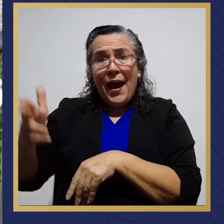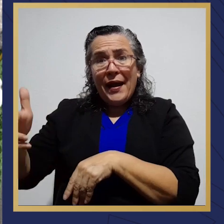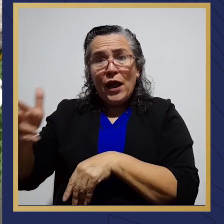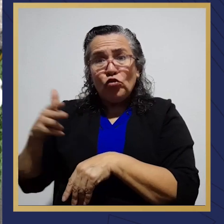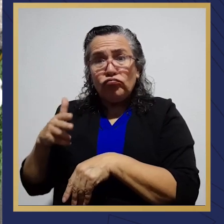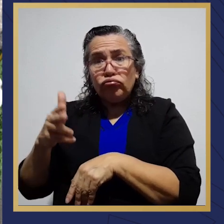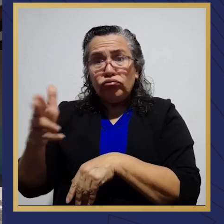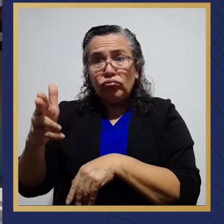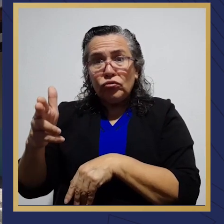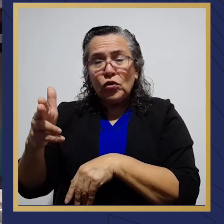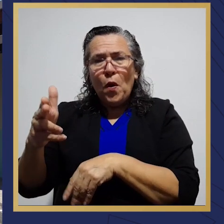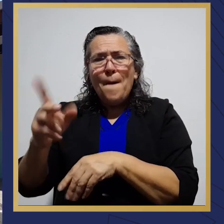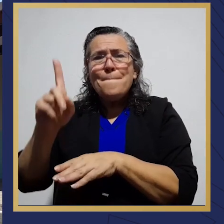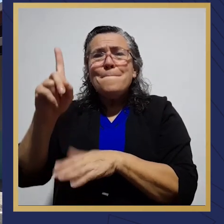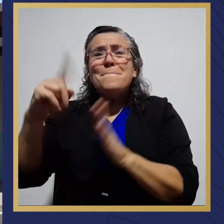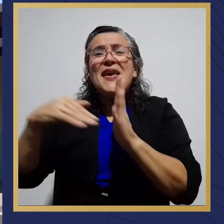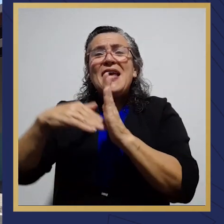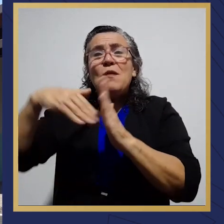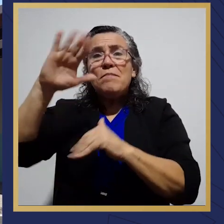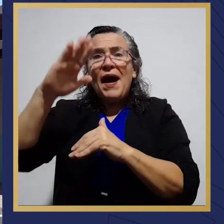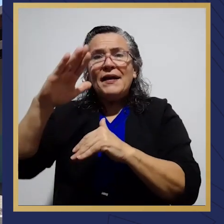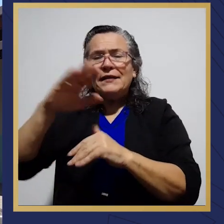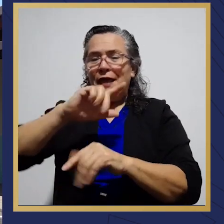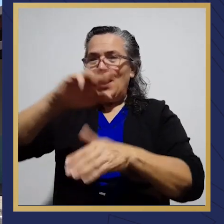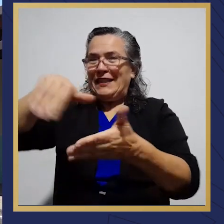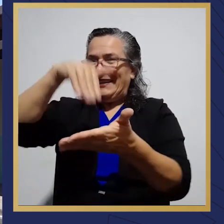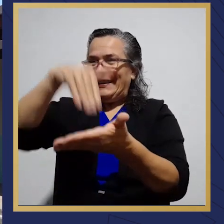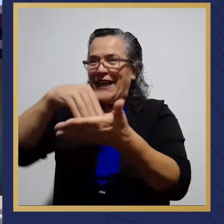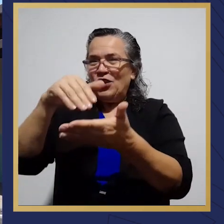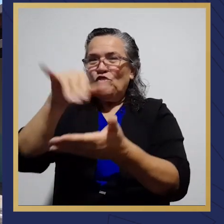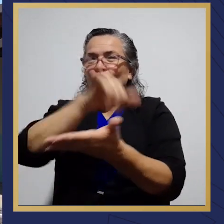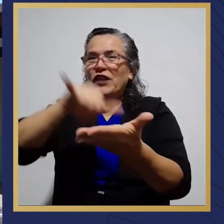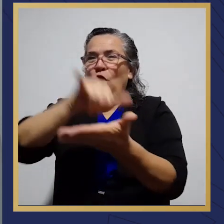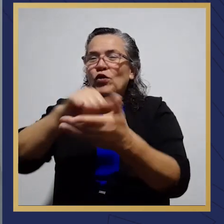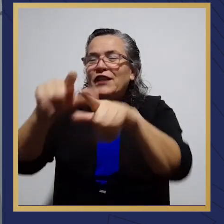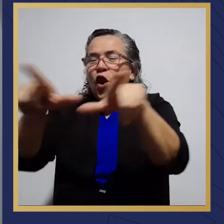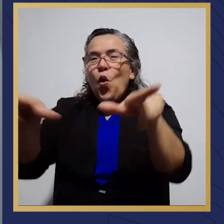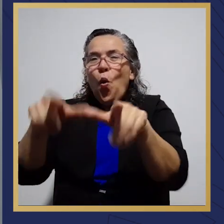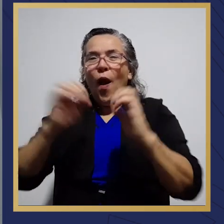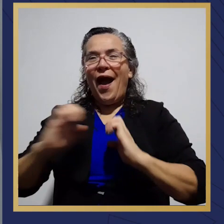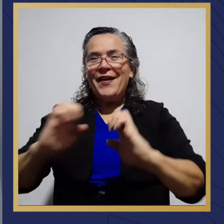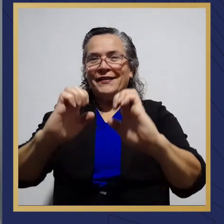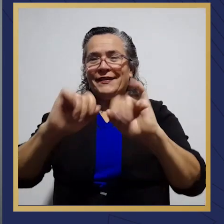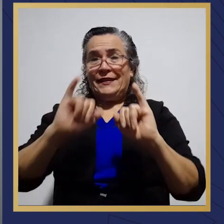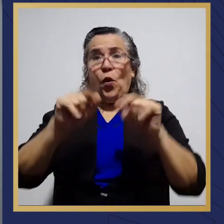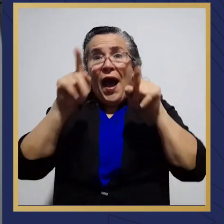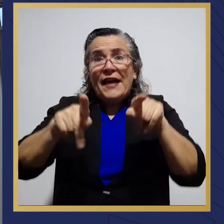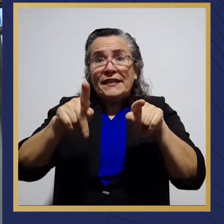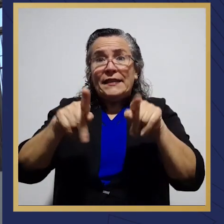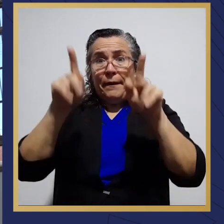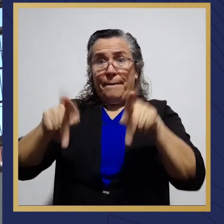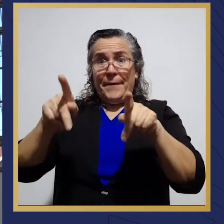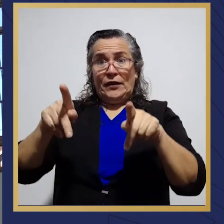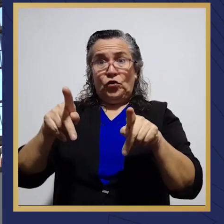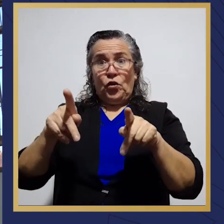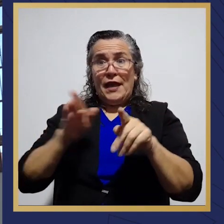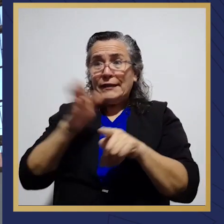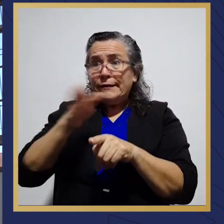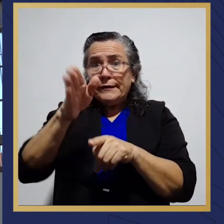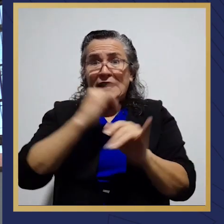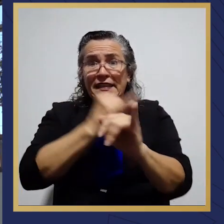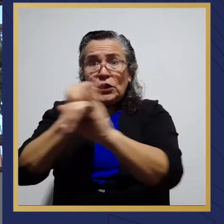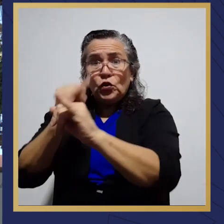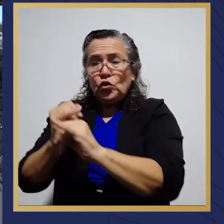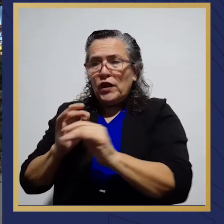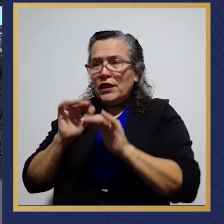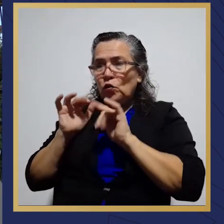parqueos en un punto estratégico del Centro de San José, donde todas las personas usuarias de servicios